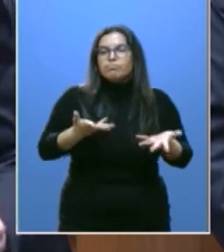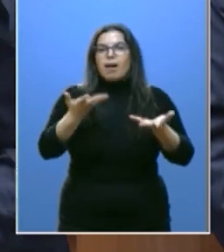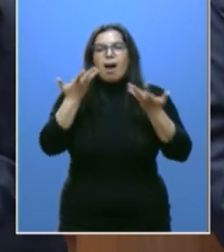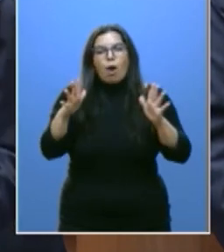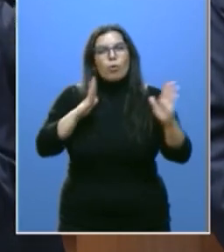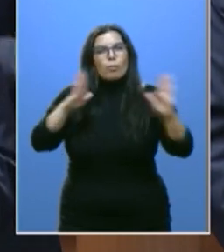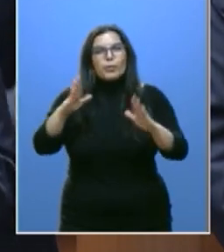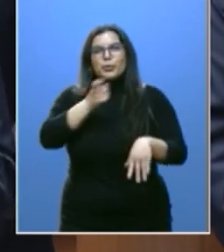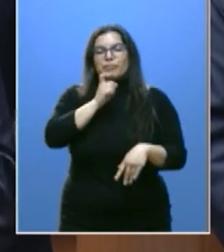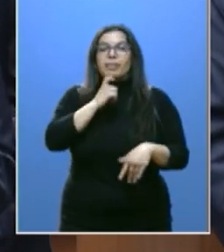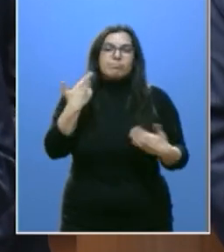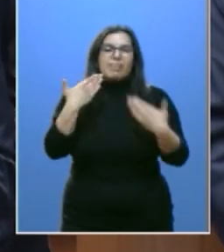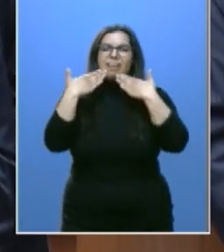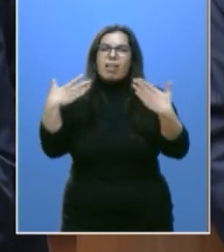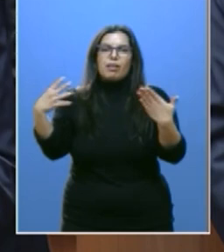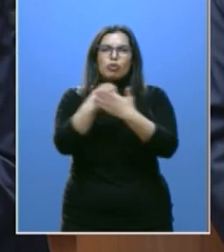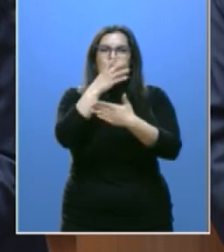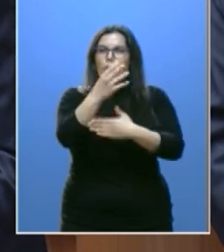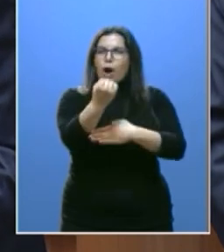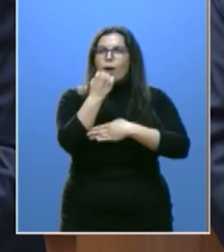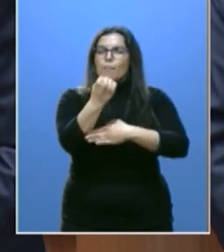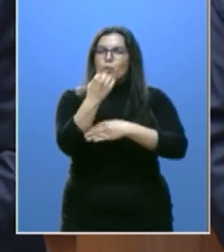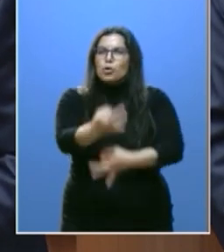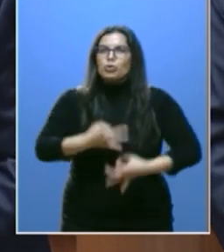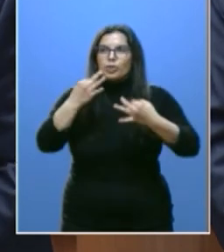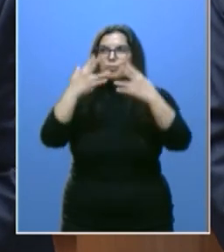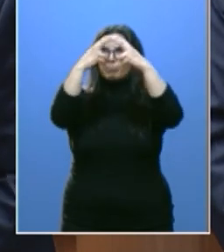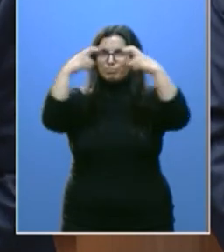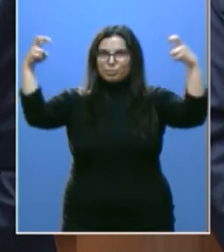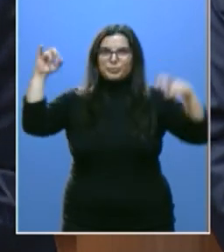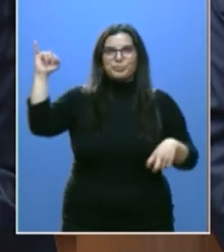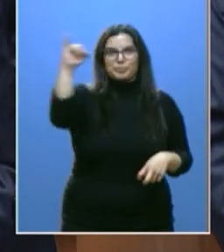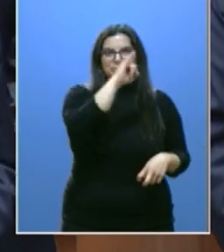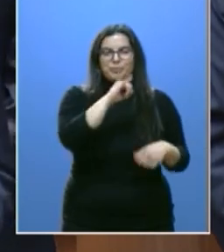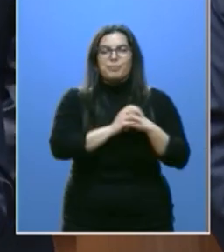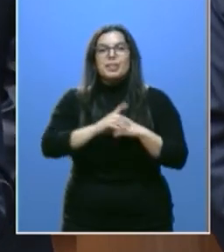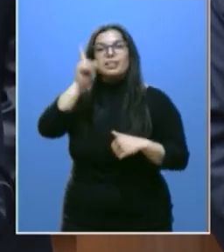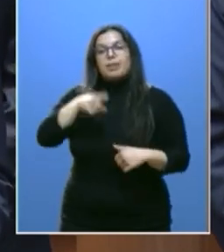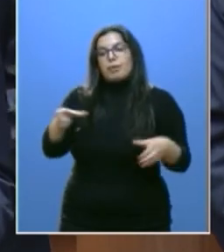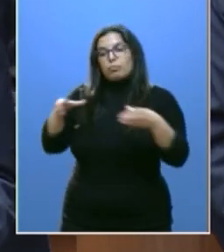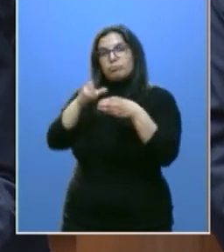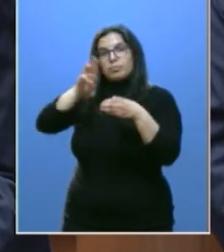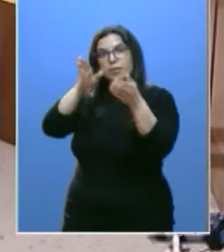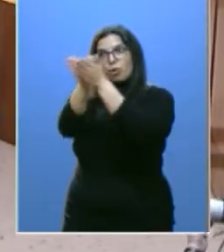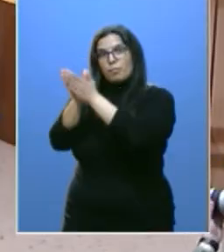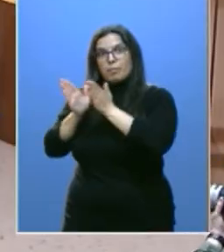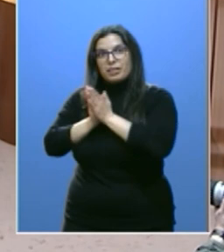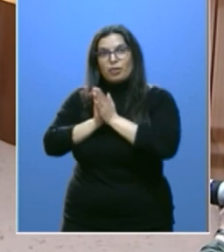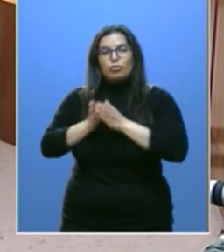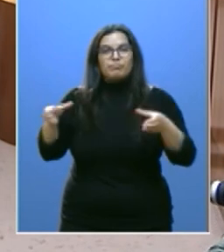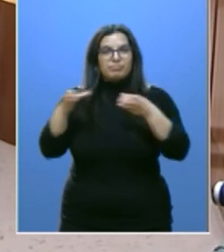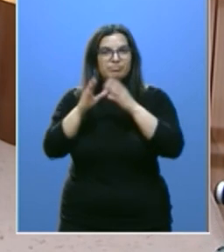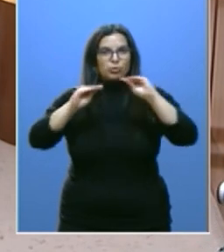difíciles. Gracias por haber estado siempre ahí, arriba. A mis compañeros de partido que siempre a